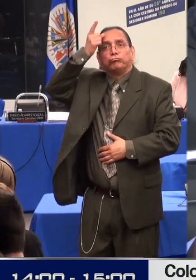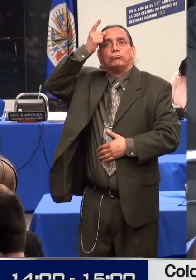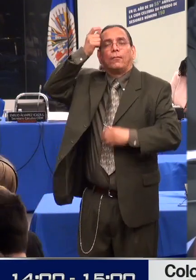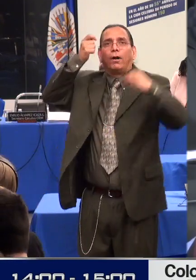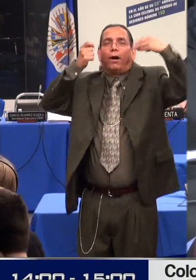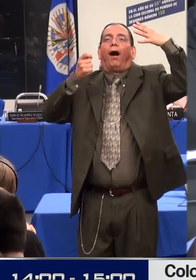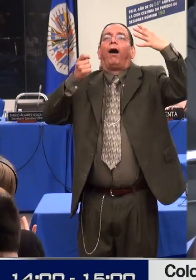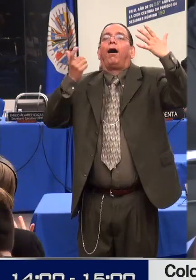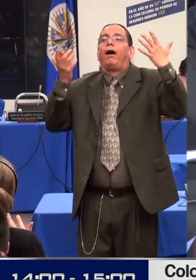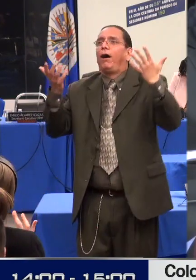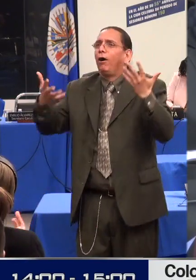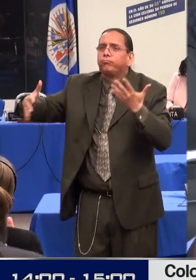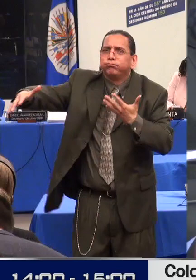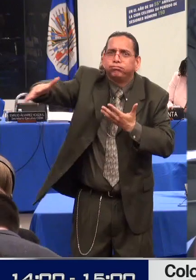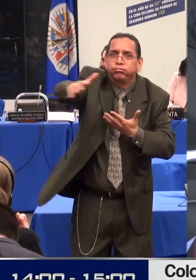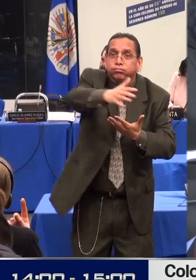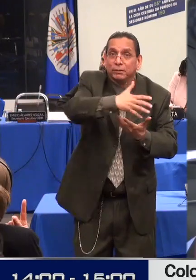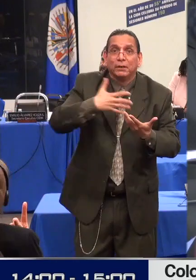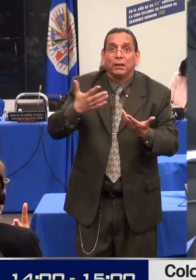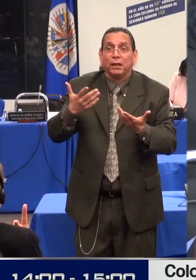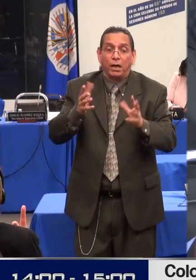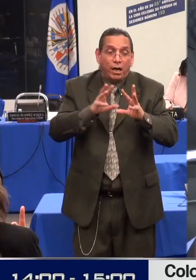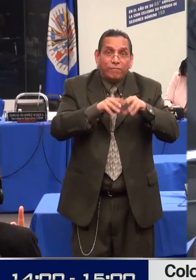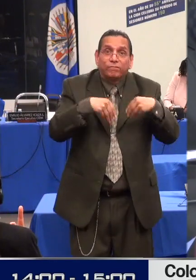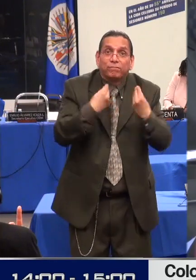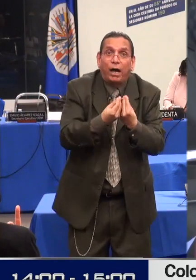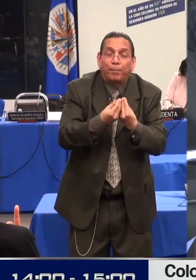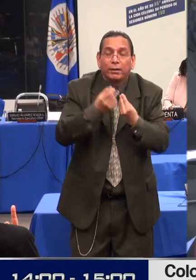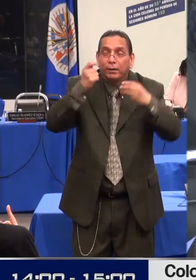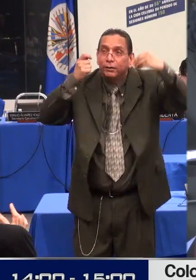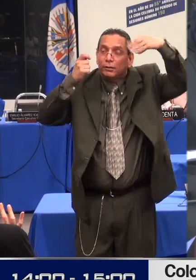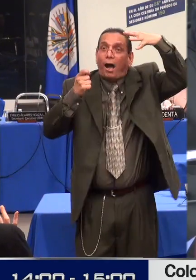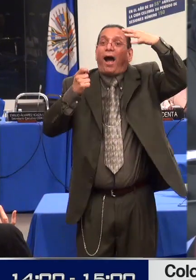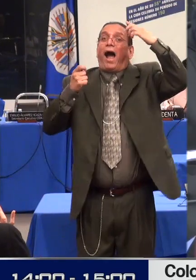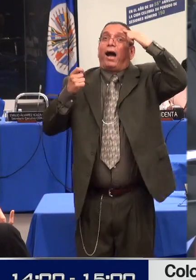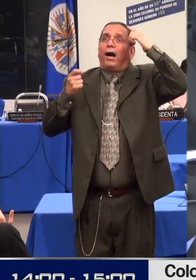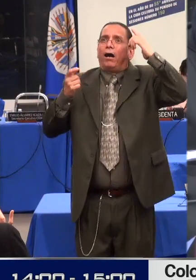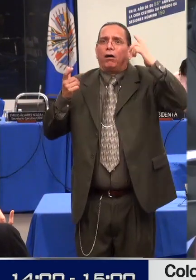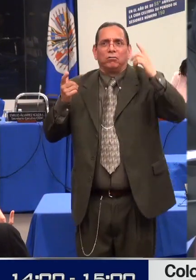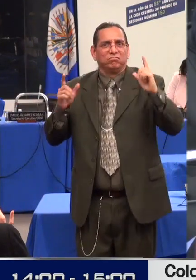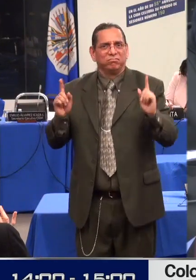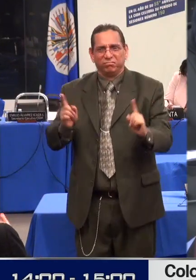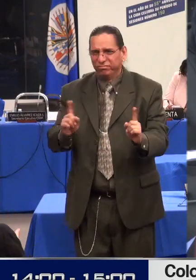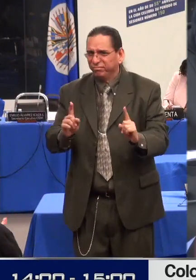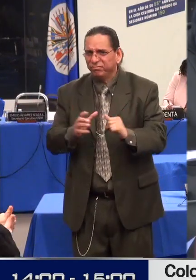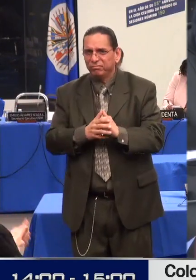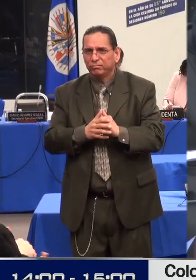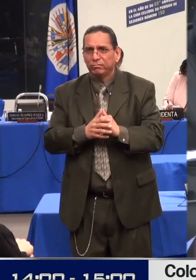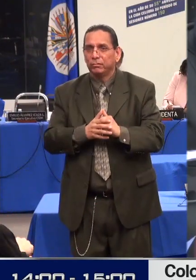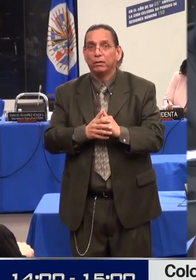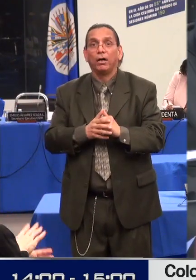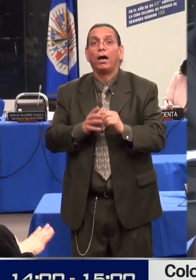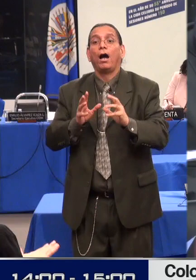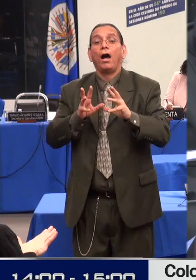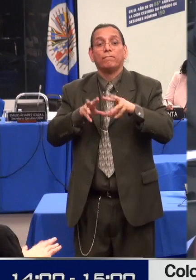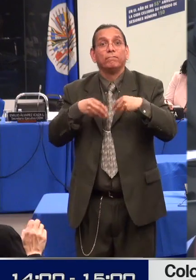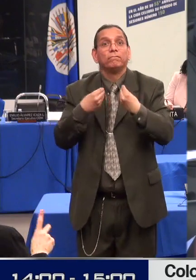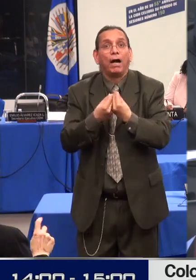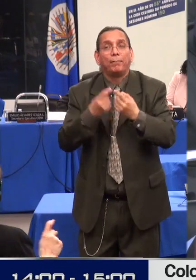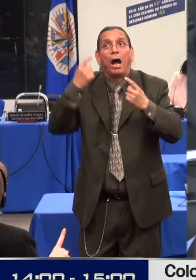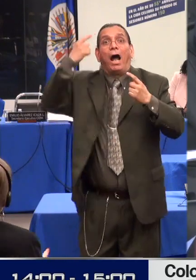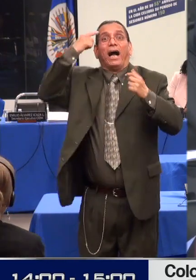salud y del derecho. Hemos sido testigos de varias formas en que se abusa la institución de la interdicción.